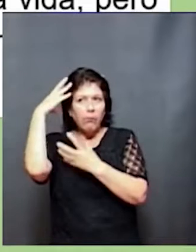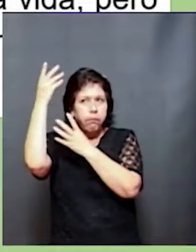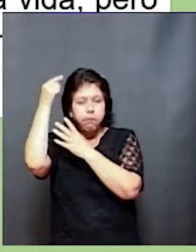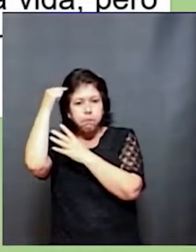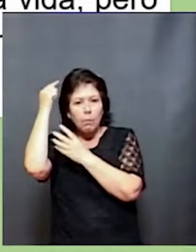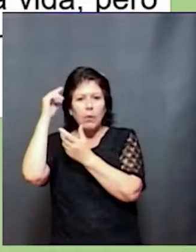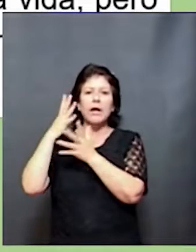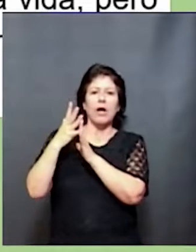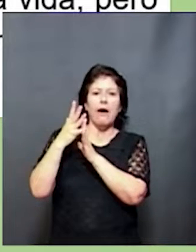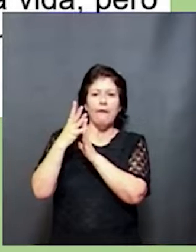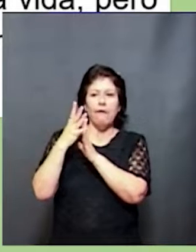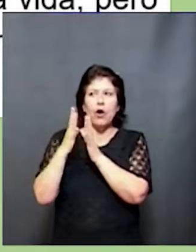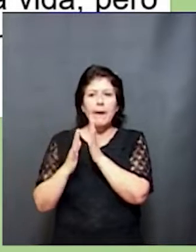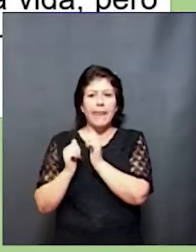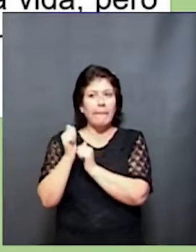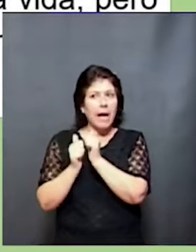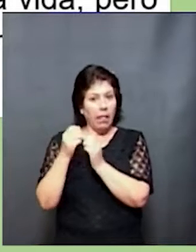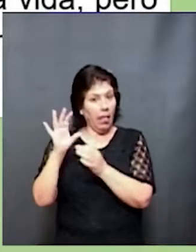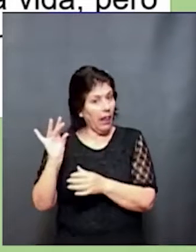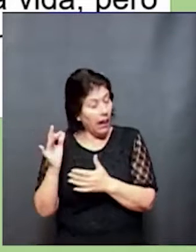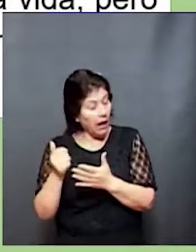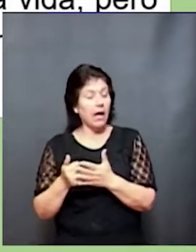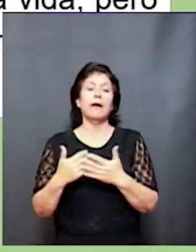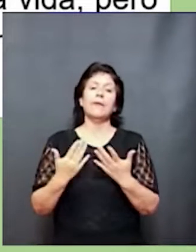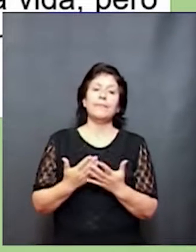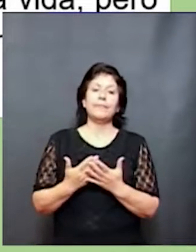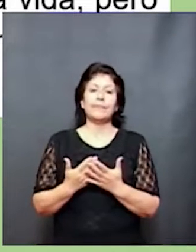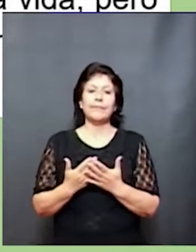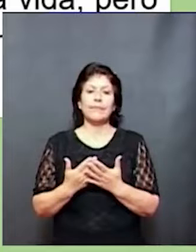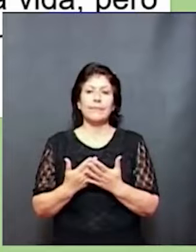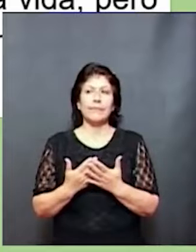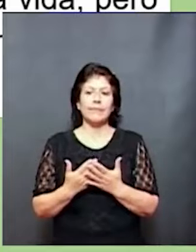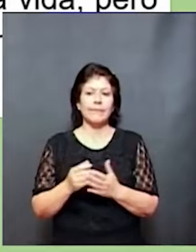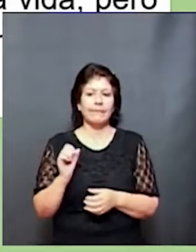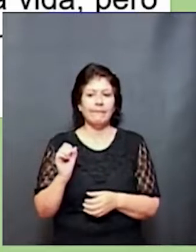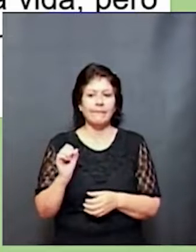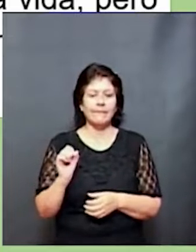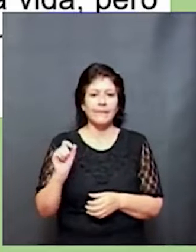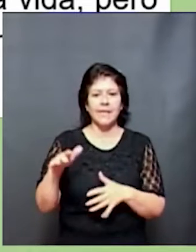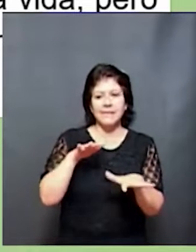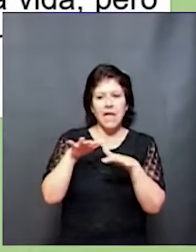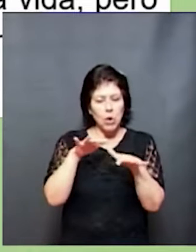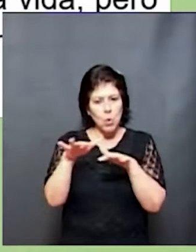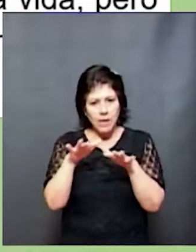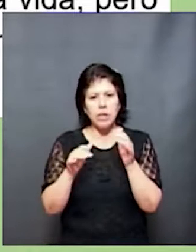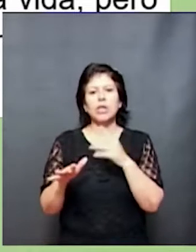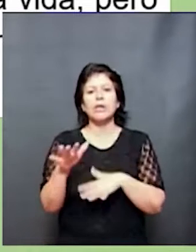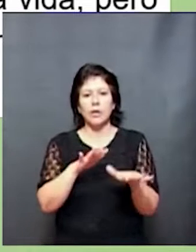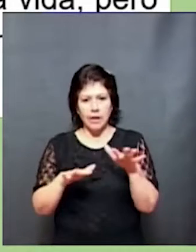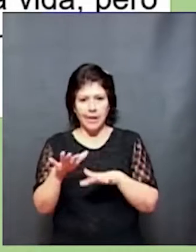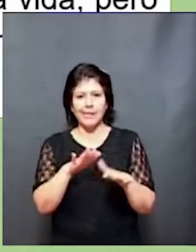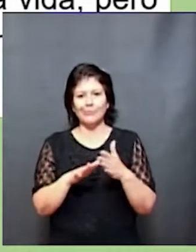una máquina compleja, pero simple a la vez. O sea, tiene un montón de situaciones que hacen que desde la vida